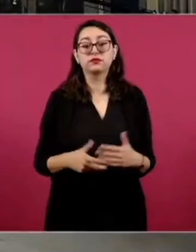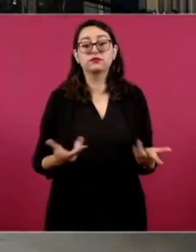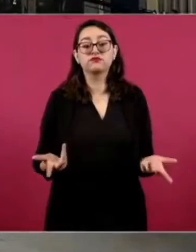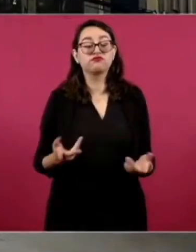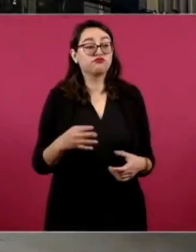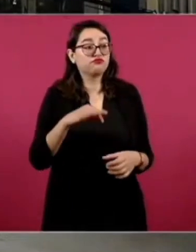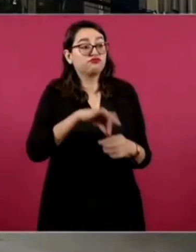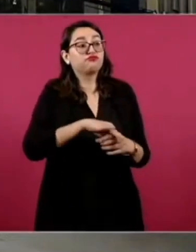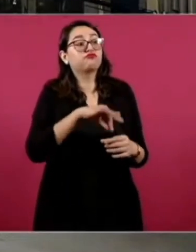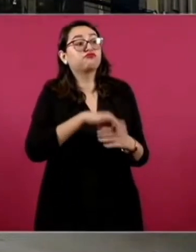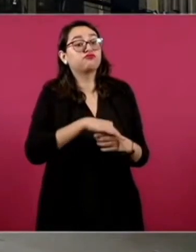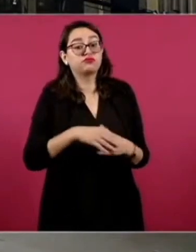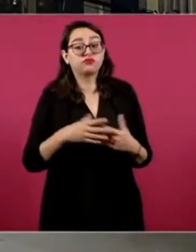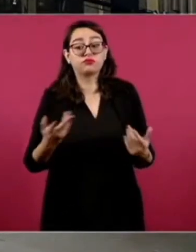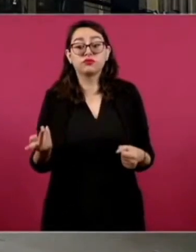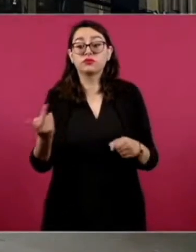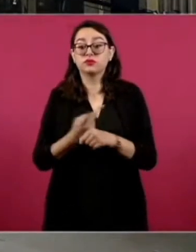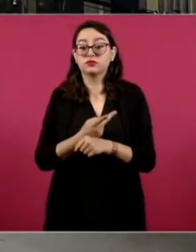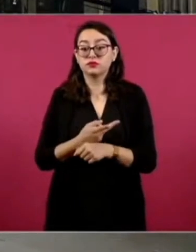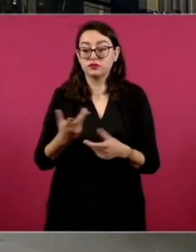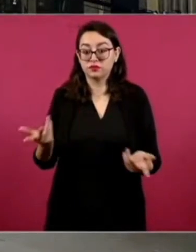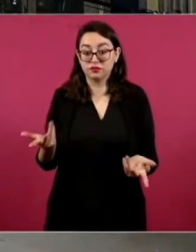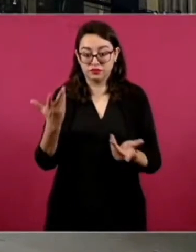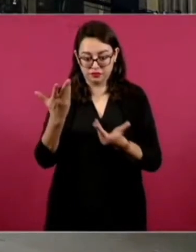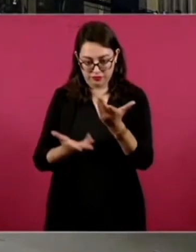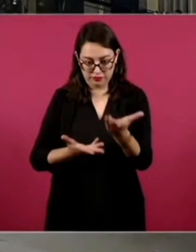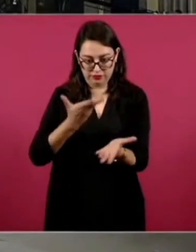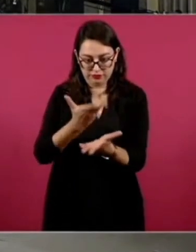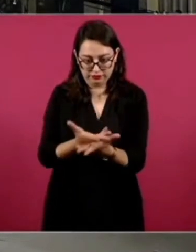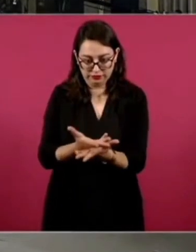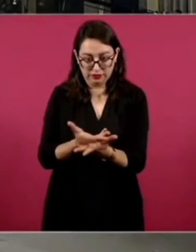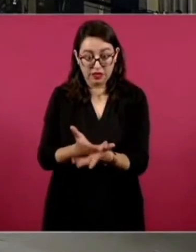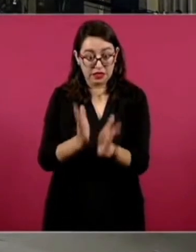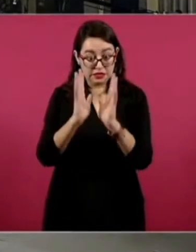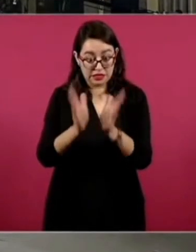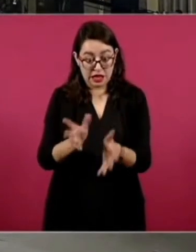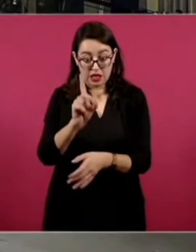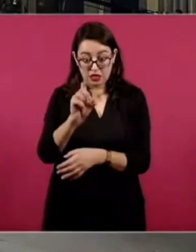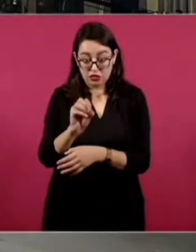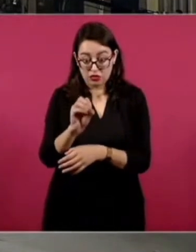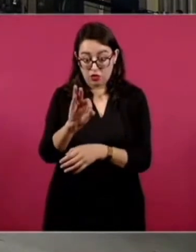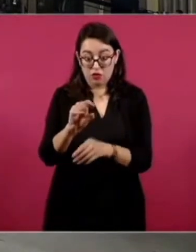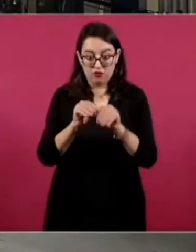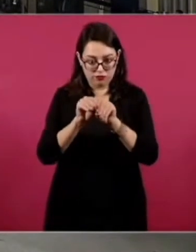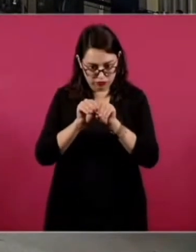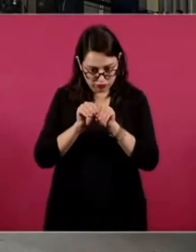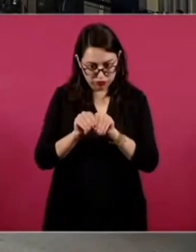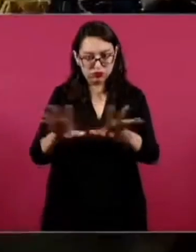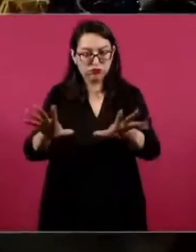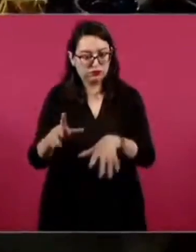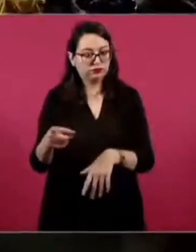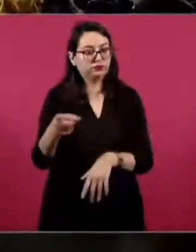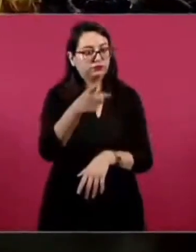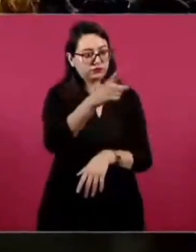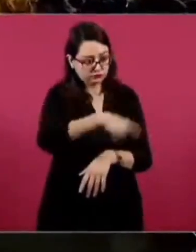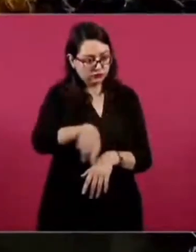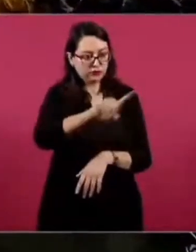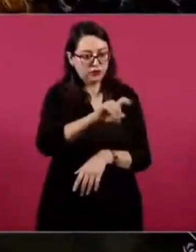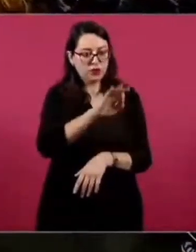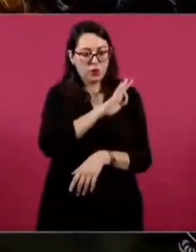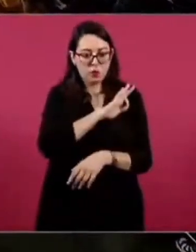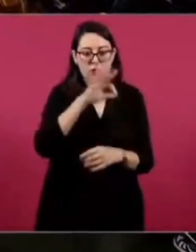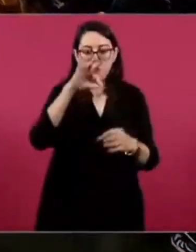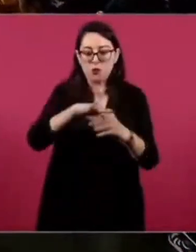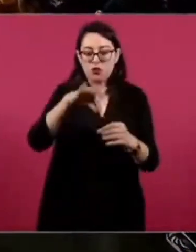Extranjero, esto que el ministro echó para abajo una resolución que ya se había publicado en el Diario Oficial de la Federación, donde ya podían votar con cédula